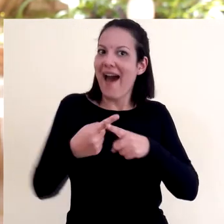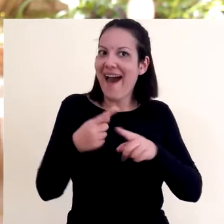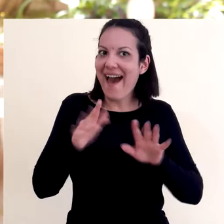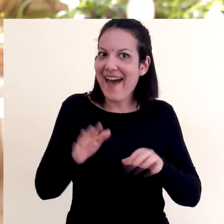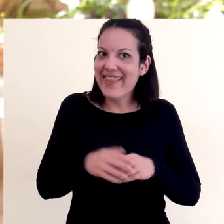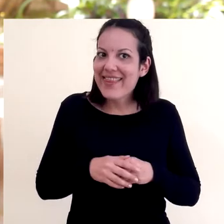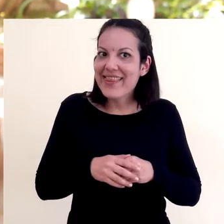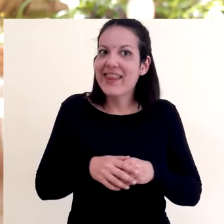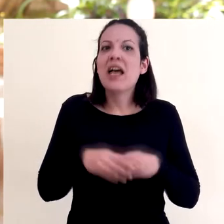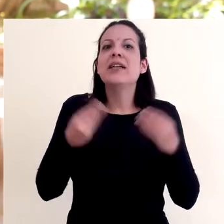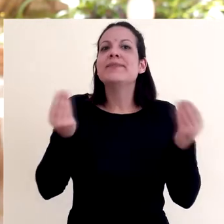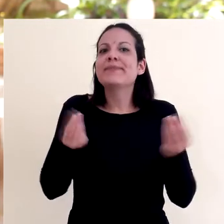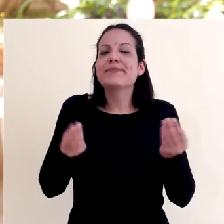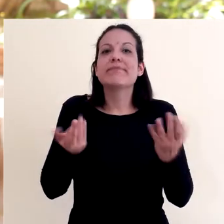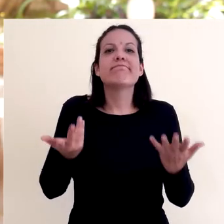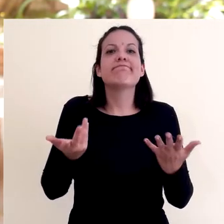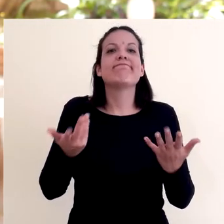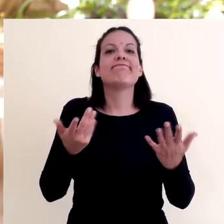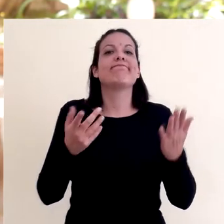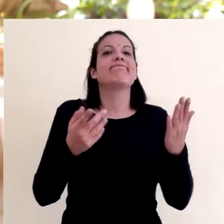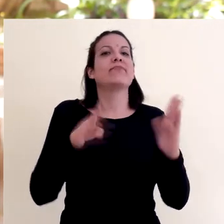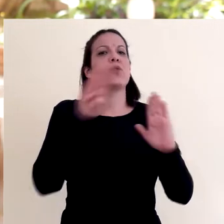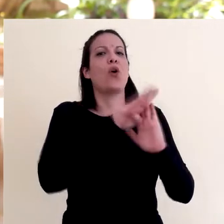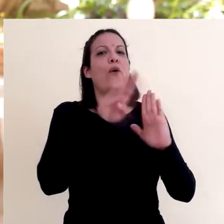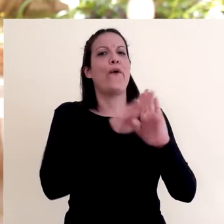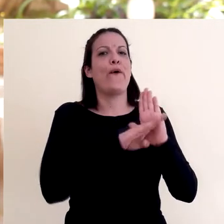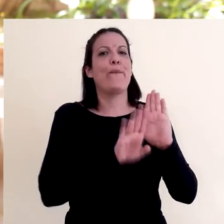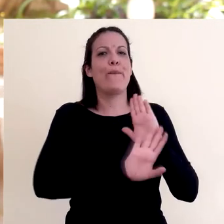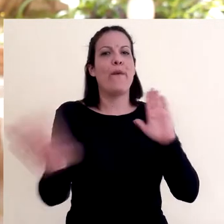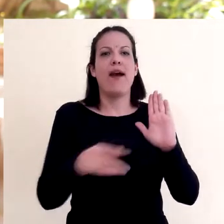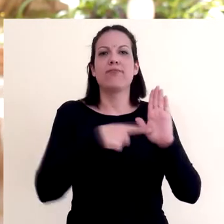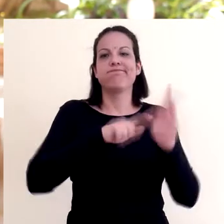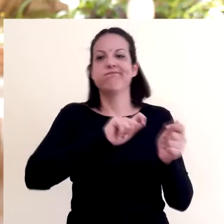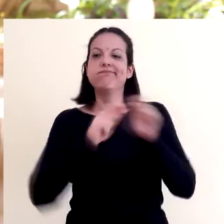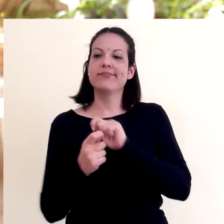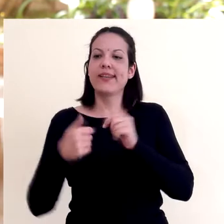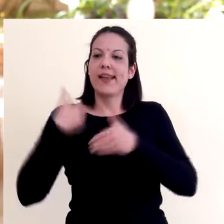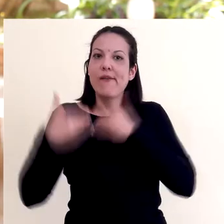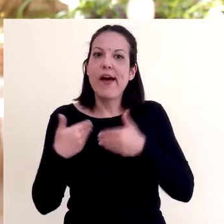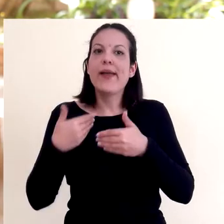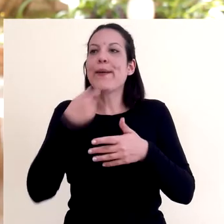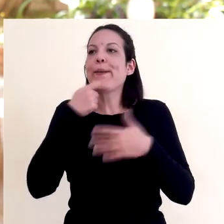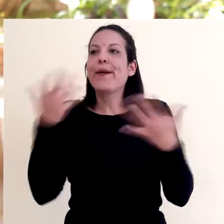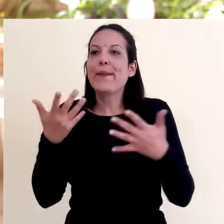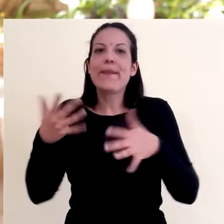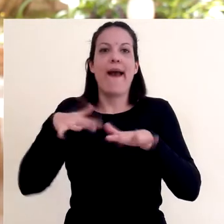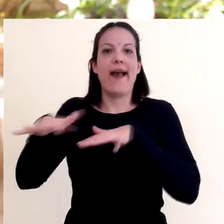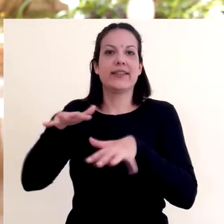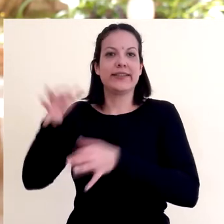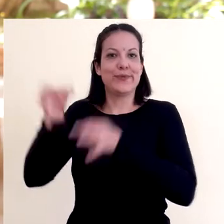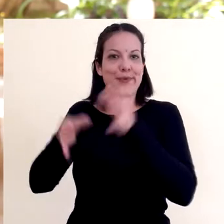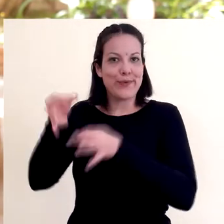veces, de mover esa norma y llevarla a una actividad de laboratorio,